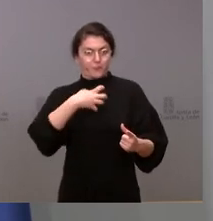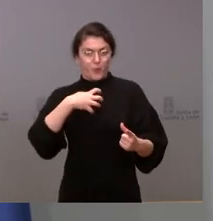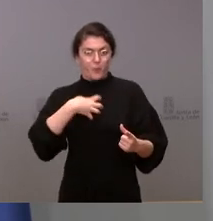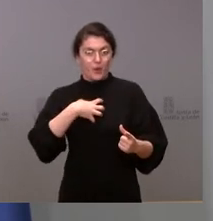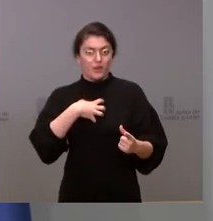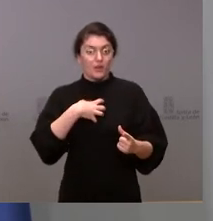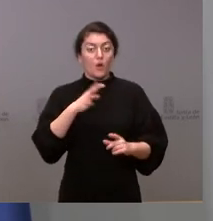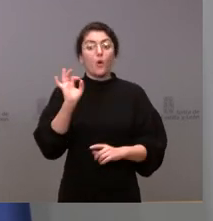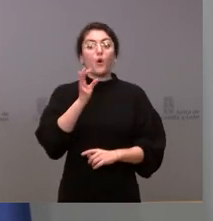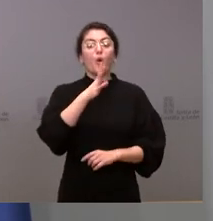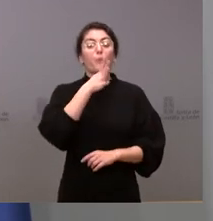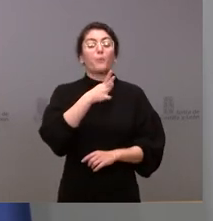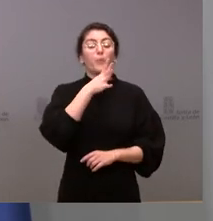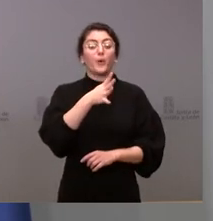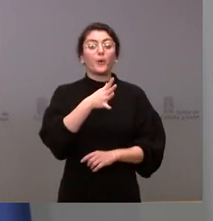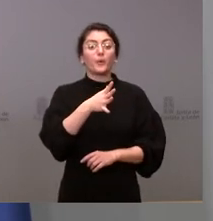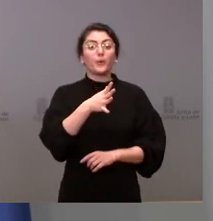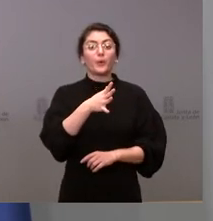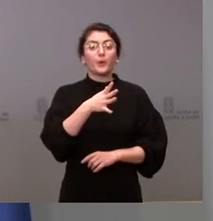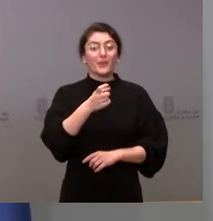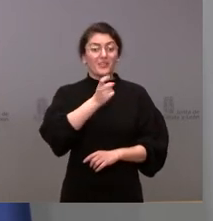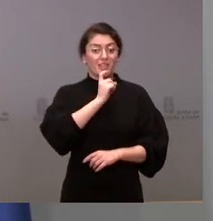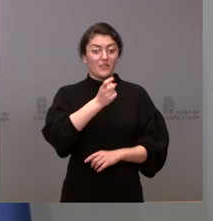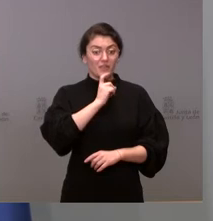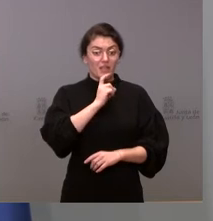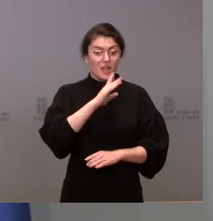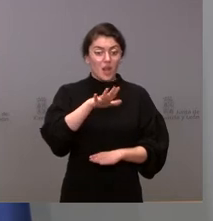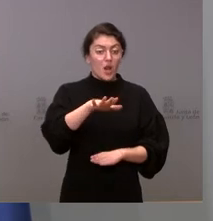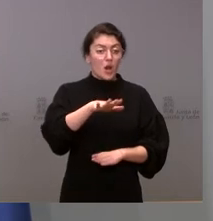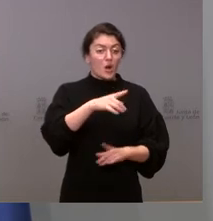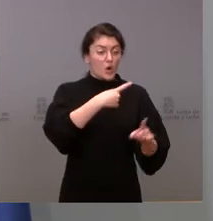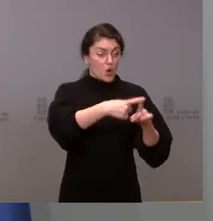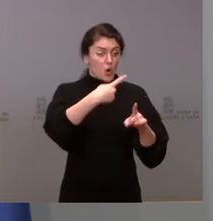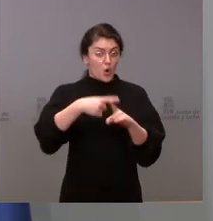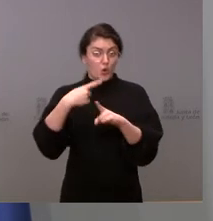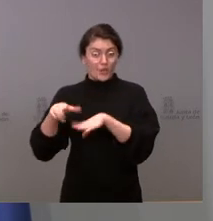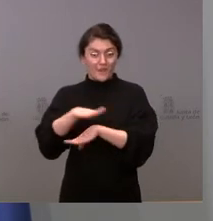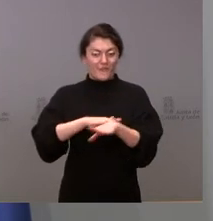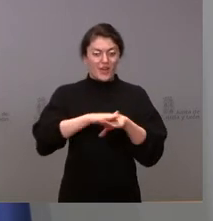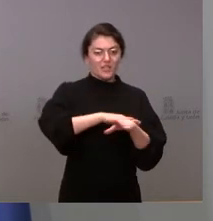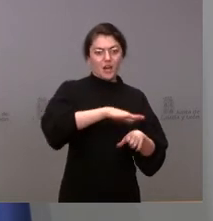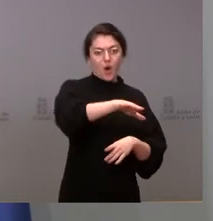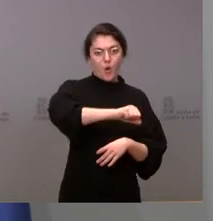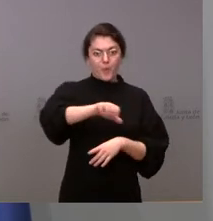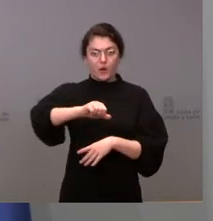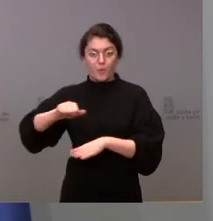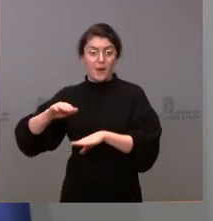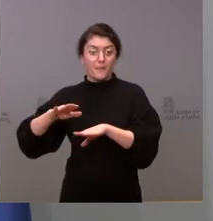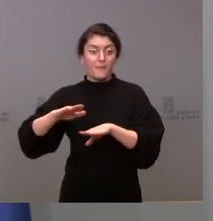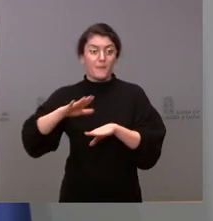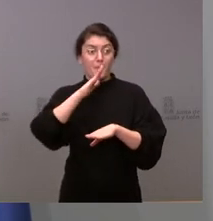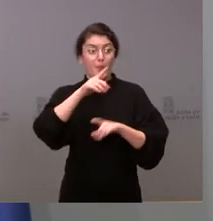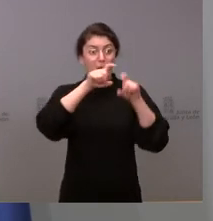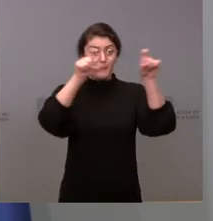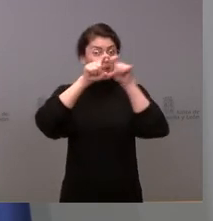dificultad de acceso a determinadas materias primas o inputs que son imprescindibles para los procesos productivos de muchas empresas. Estos son